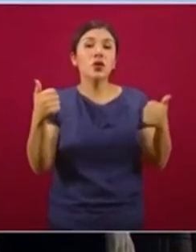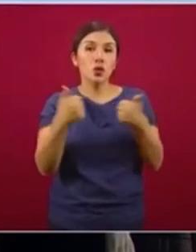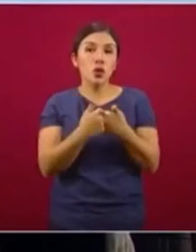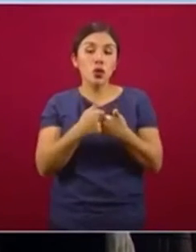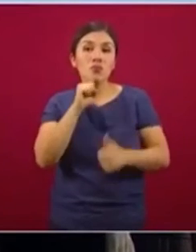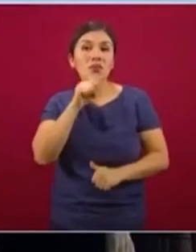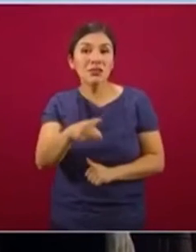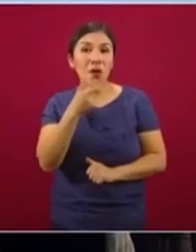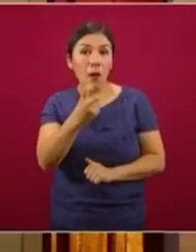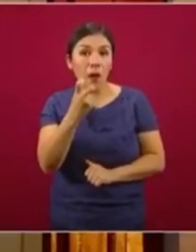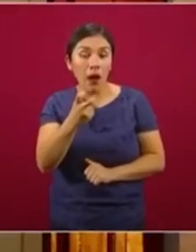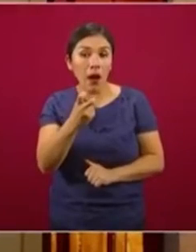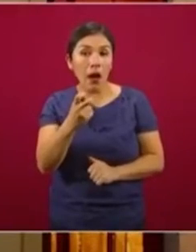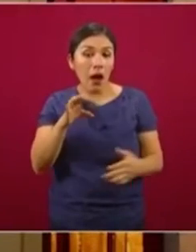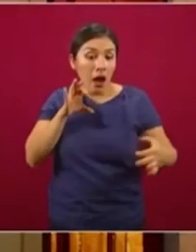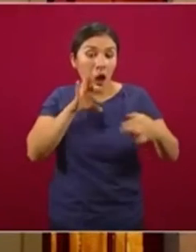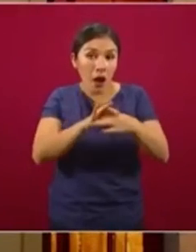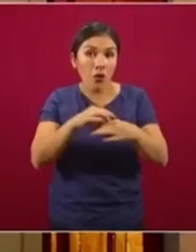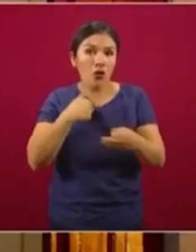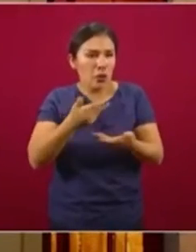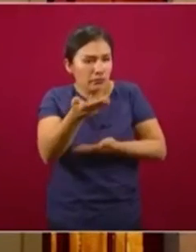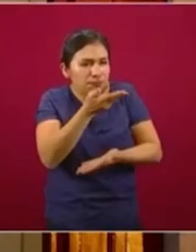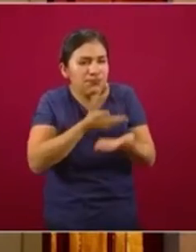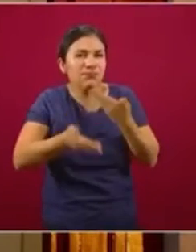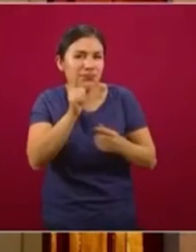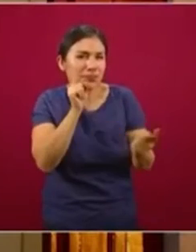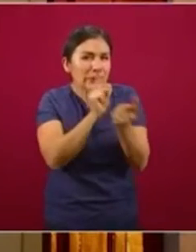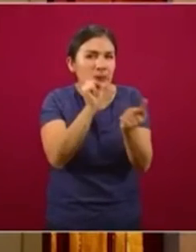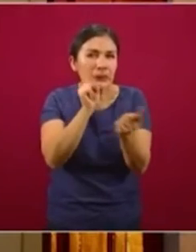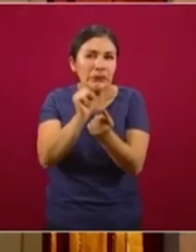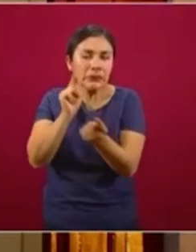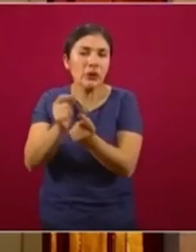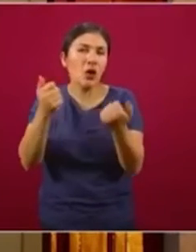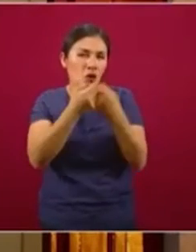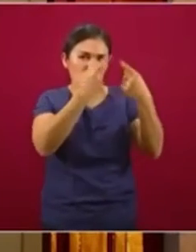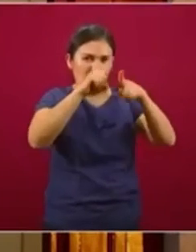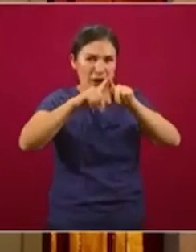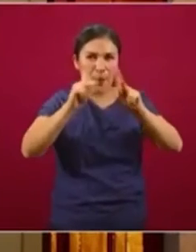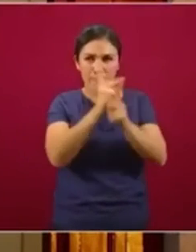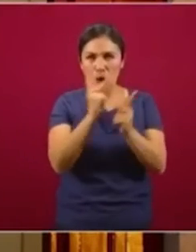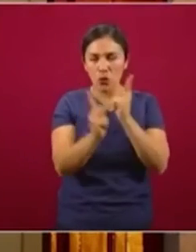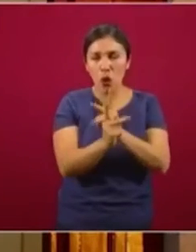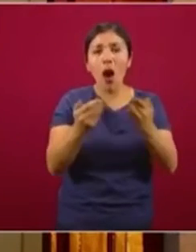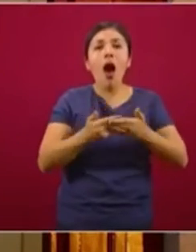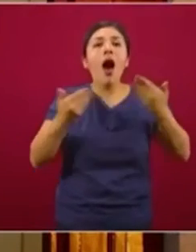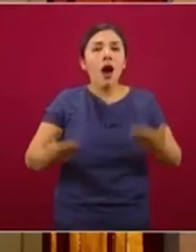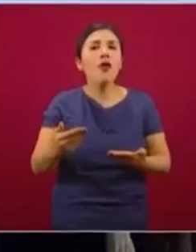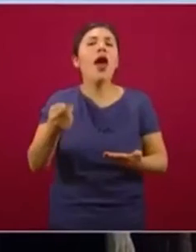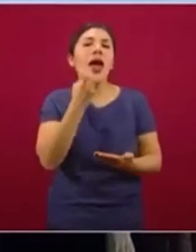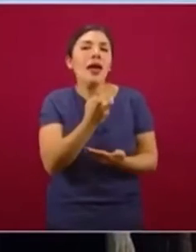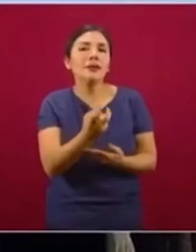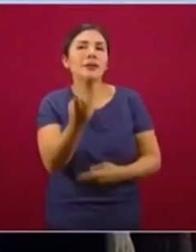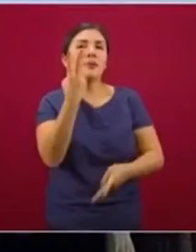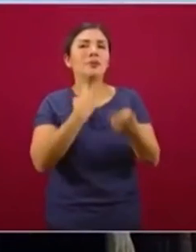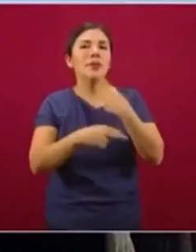esta relación que hemos venido construyendo con las organizaciones de productores, hoy día se han venido